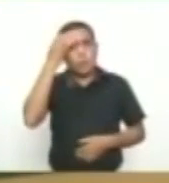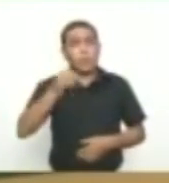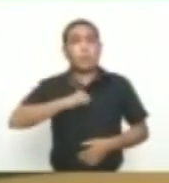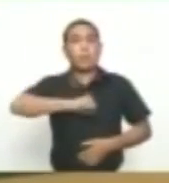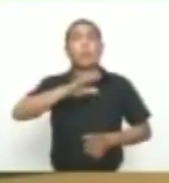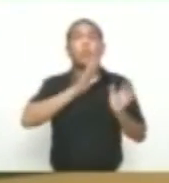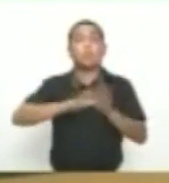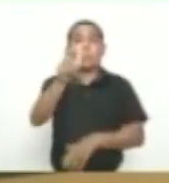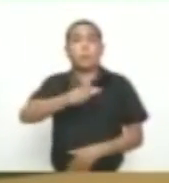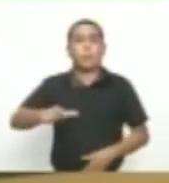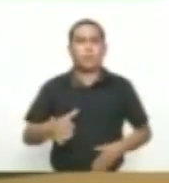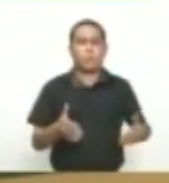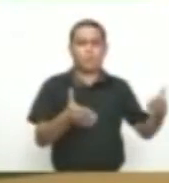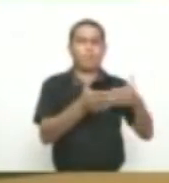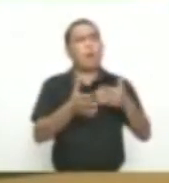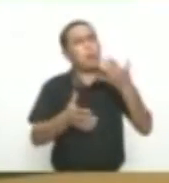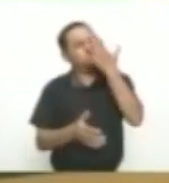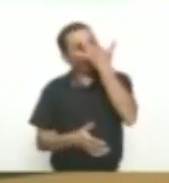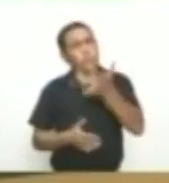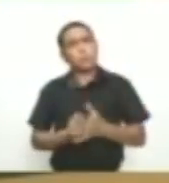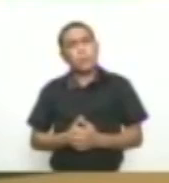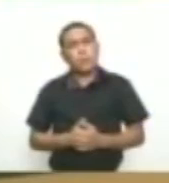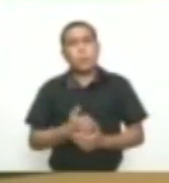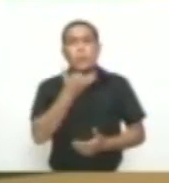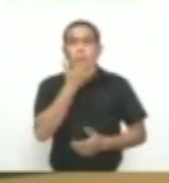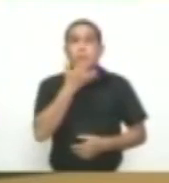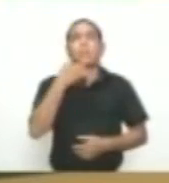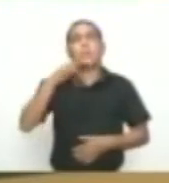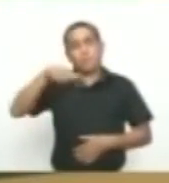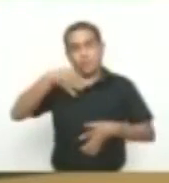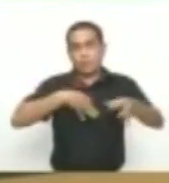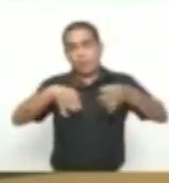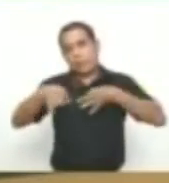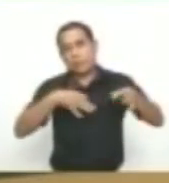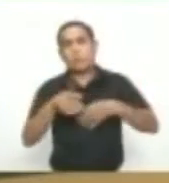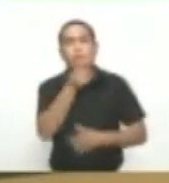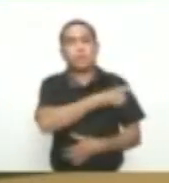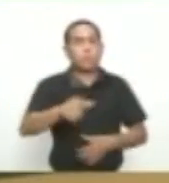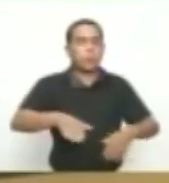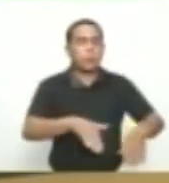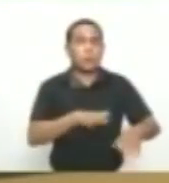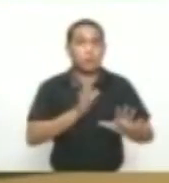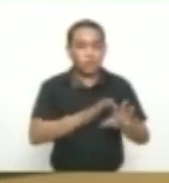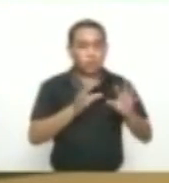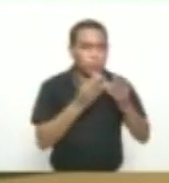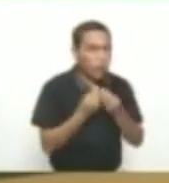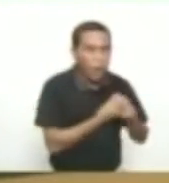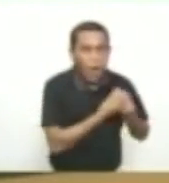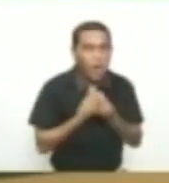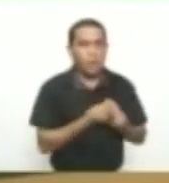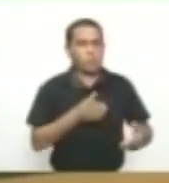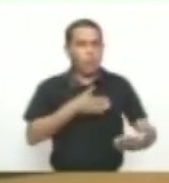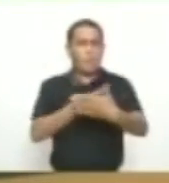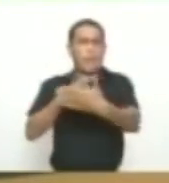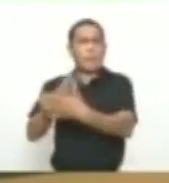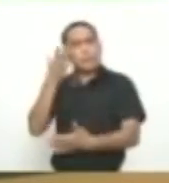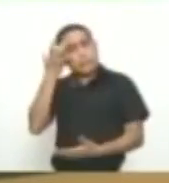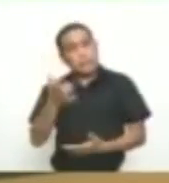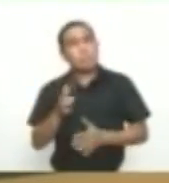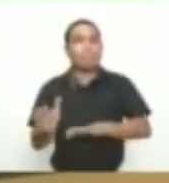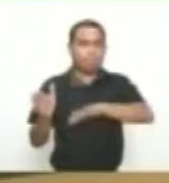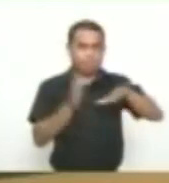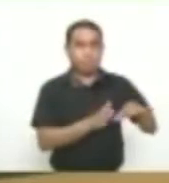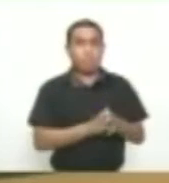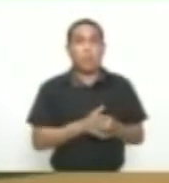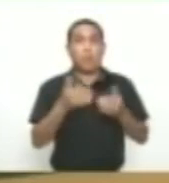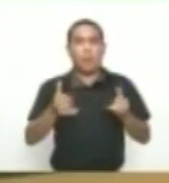los ciudadanos Y van a detallar Las presuntas irregularidades En las que han incurrido Los concejales Al aprobar ese acuerdo Claro que sí Y ahora les tengo